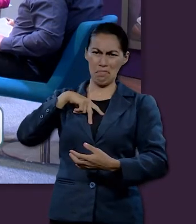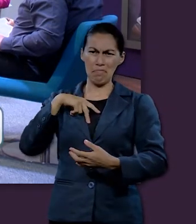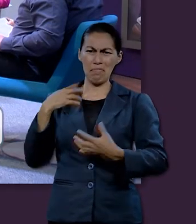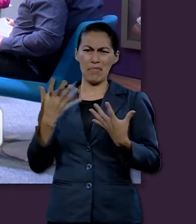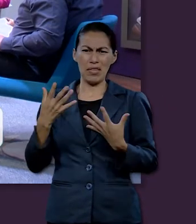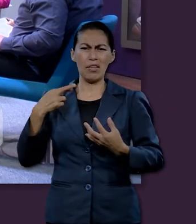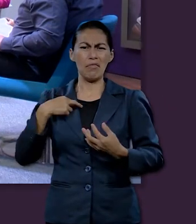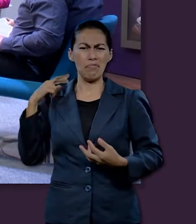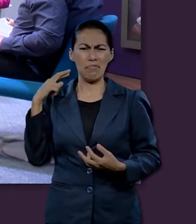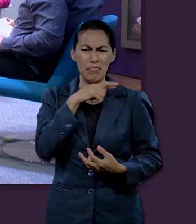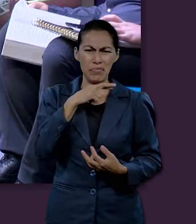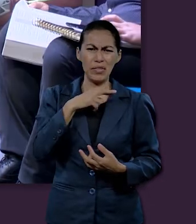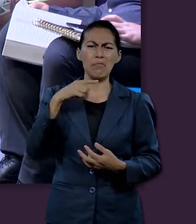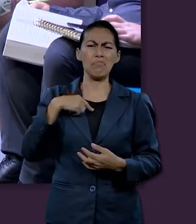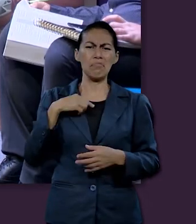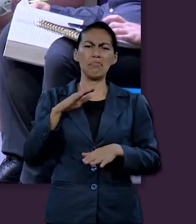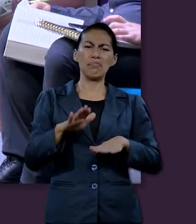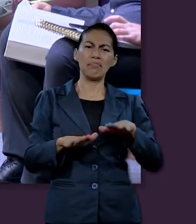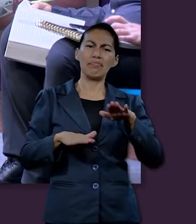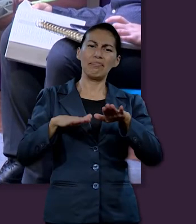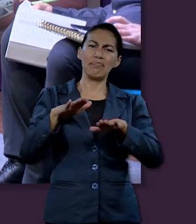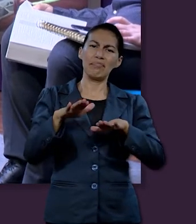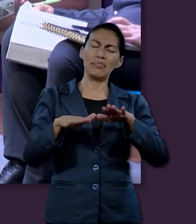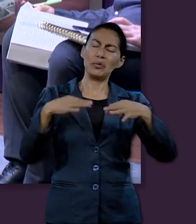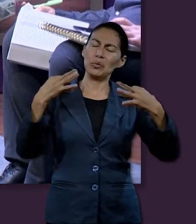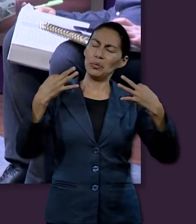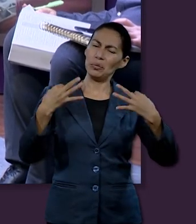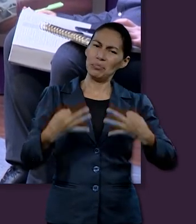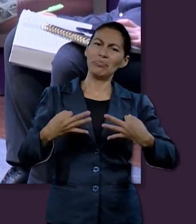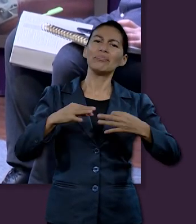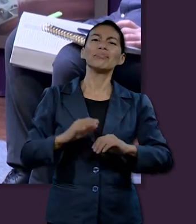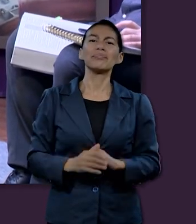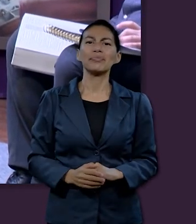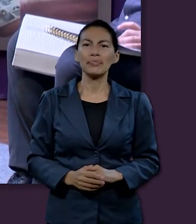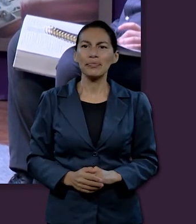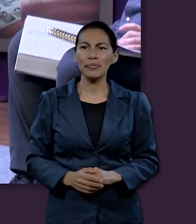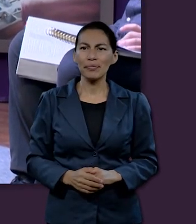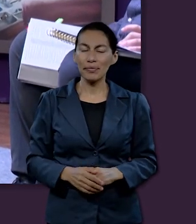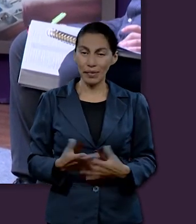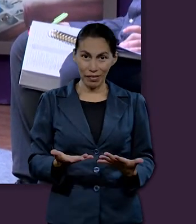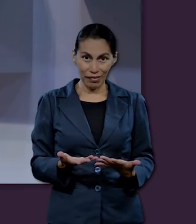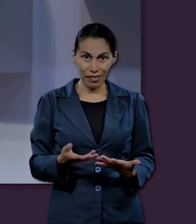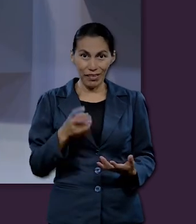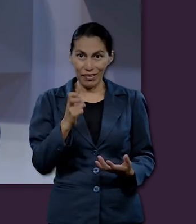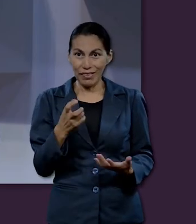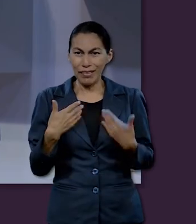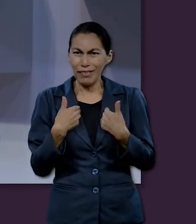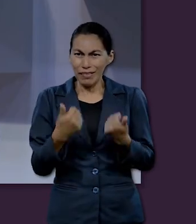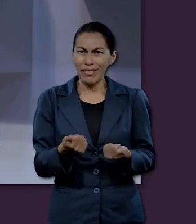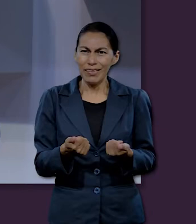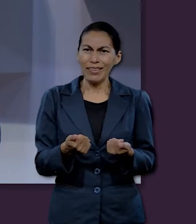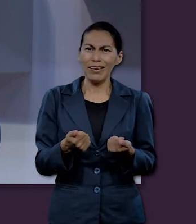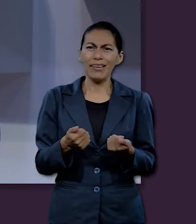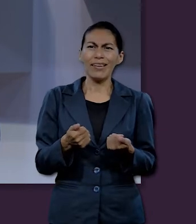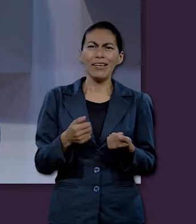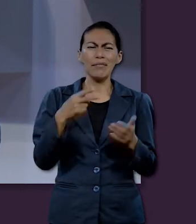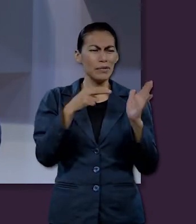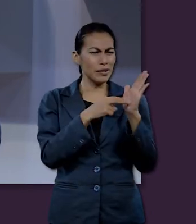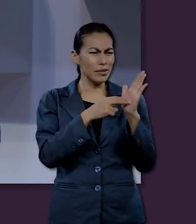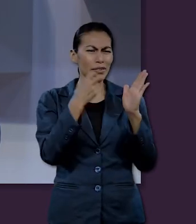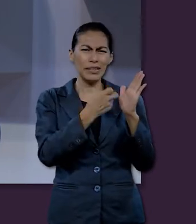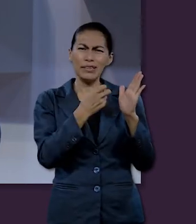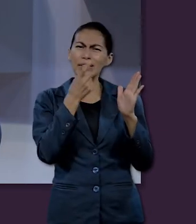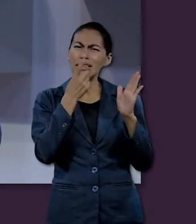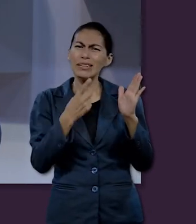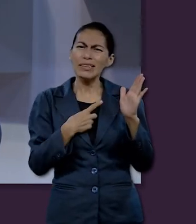pies como de siervos y me hace caminar por las alturas. Entonces, ¿qué razones nos dan esos